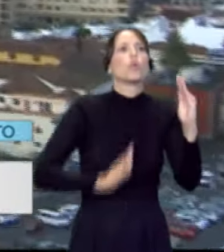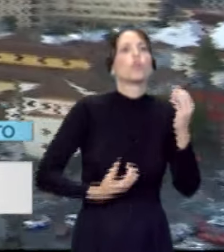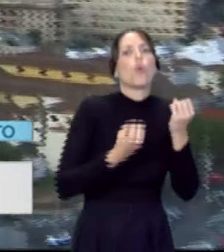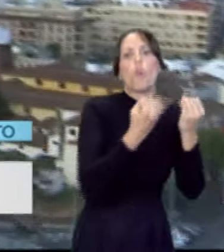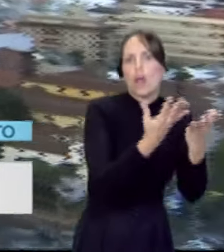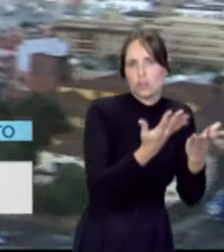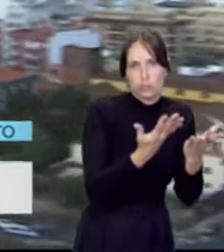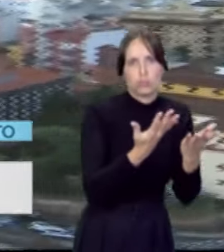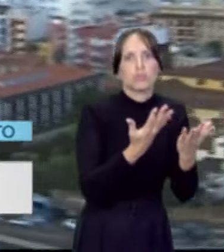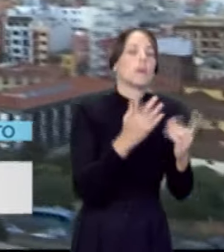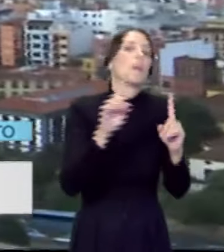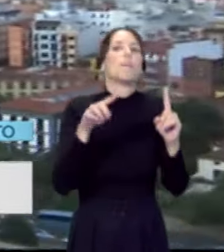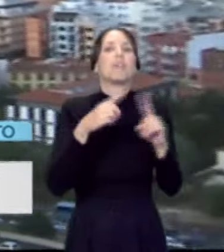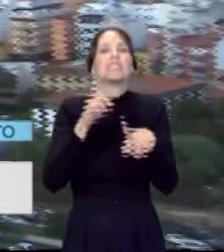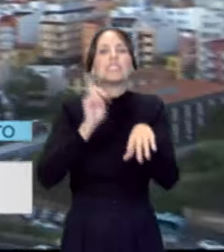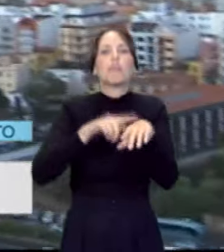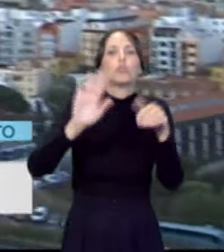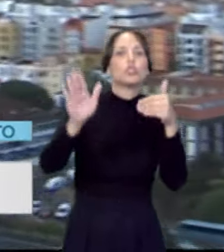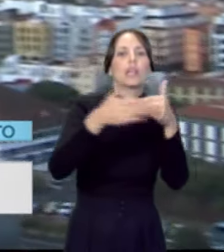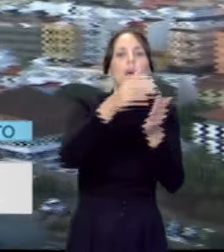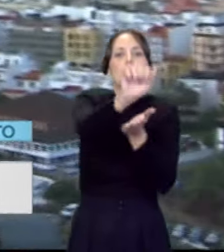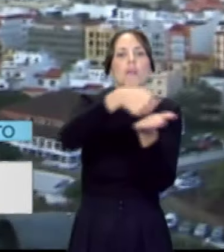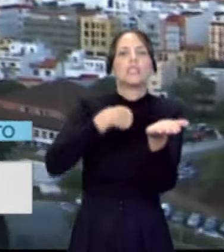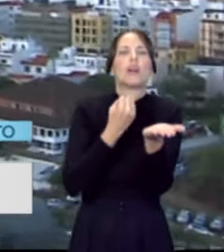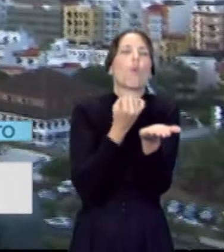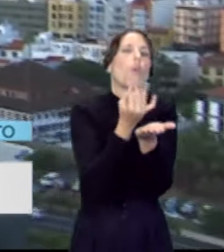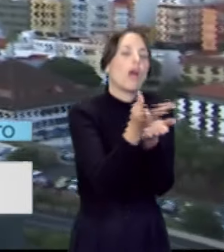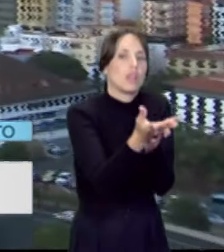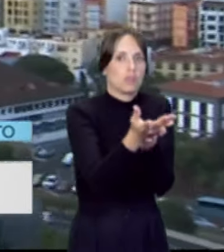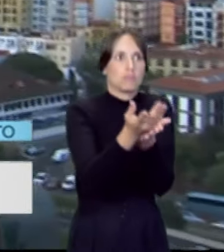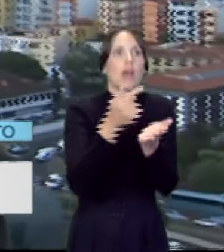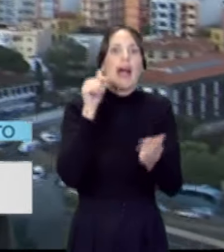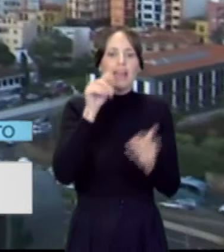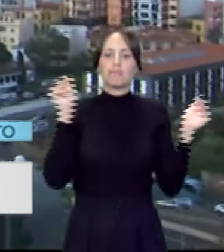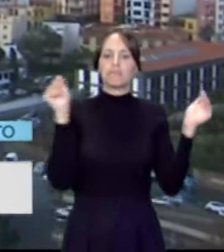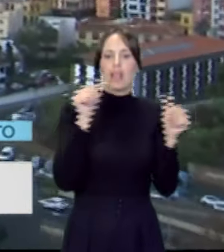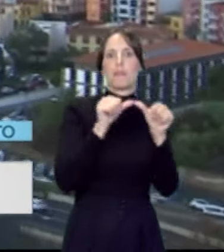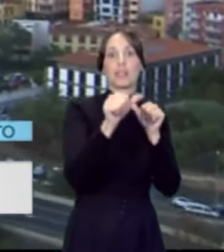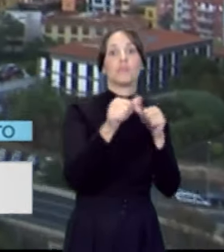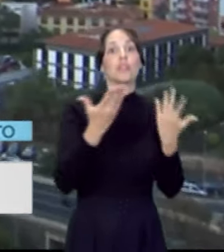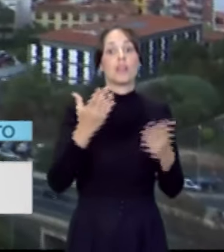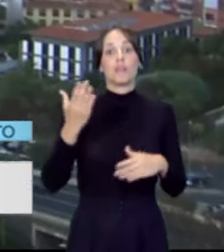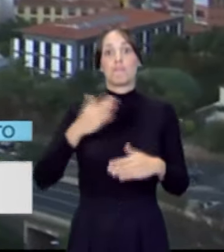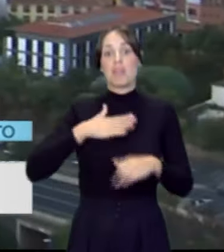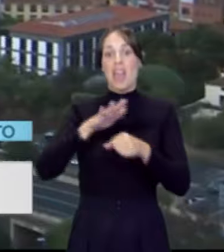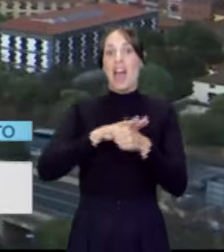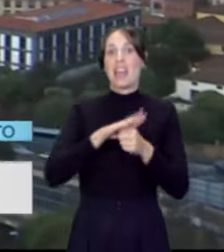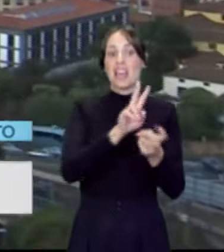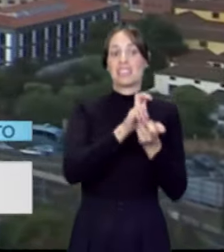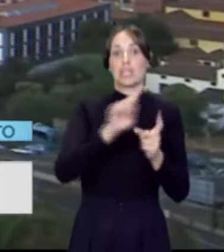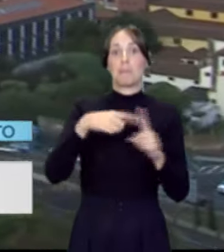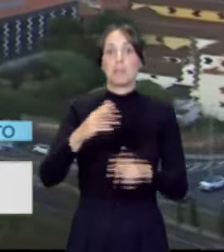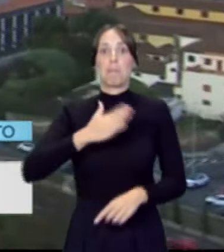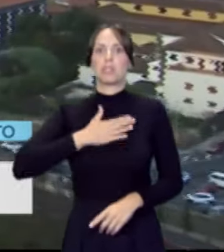propiedad, dependiendo del tiempo que lleve vacía para poder intervenir. Entonces ya desde el área de Hacienda y Patrimonio estamos trabajando para